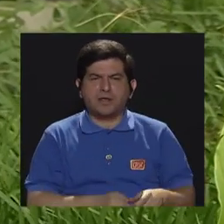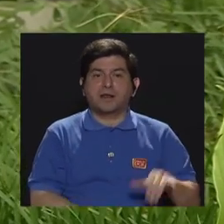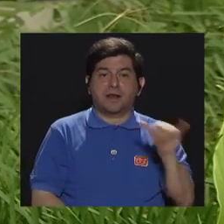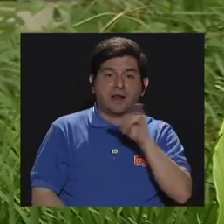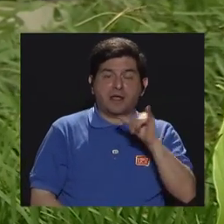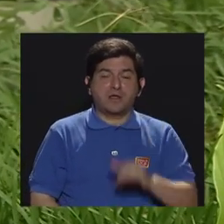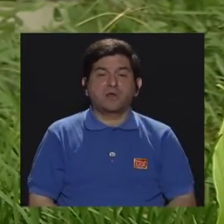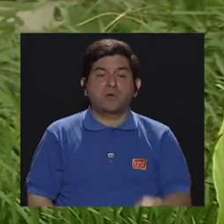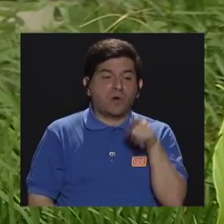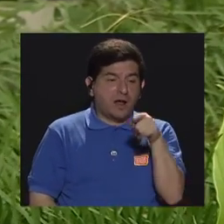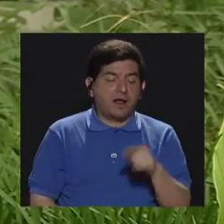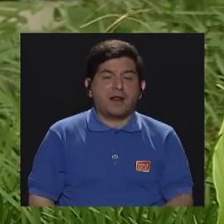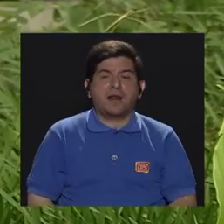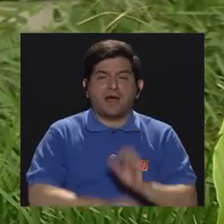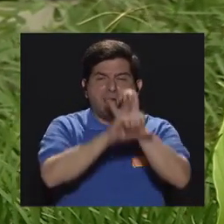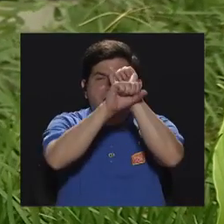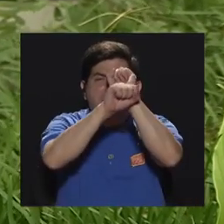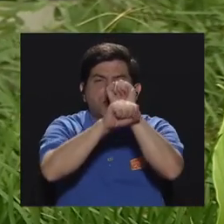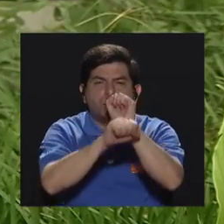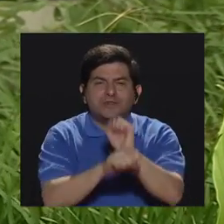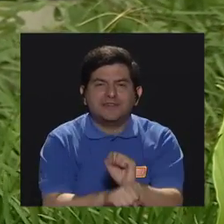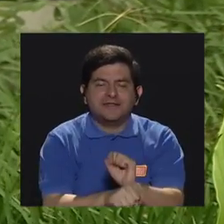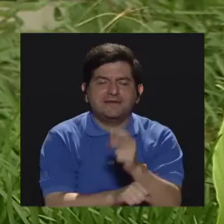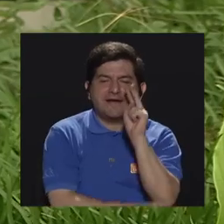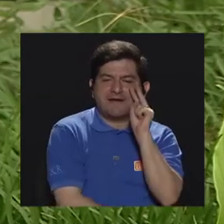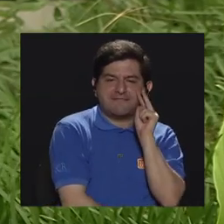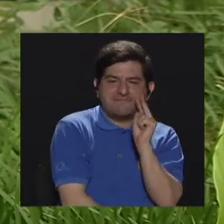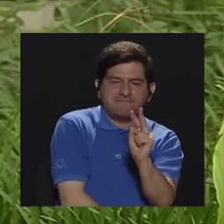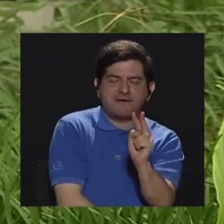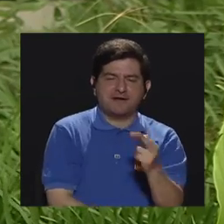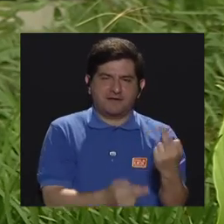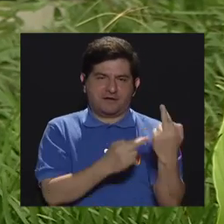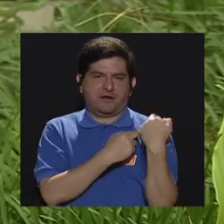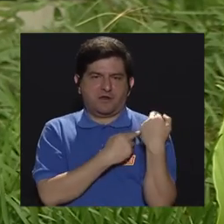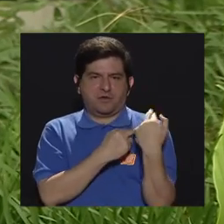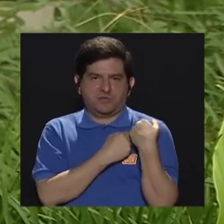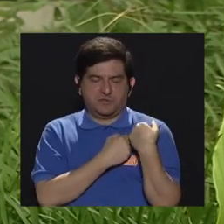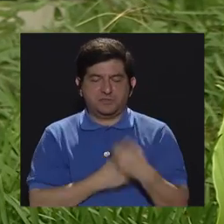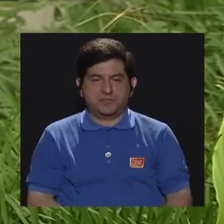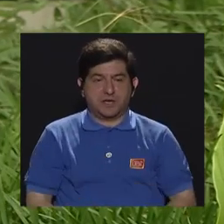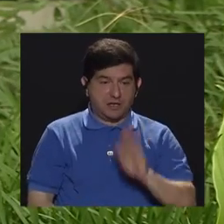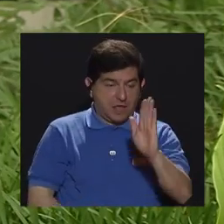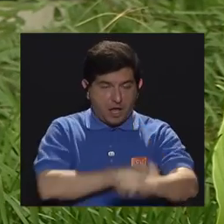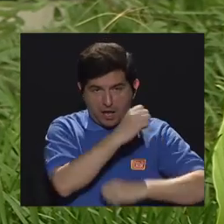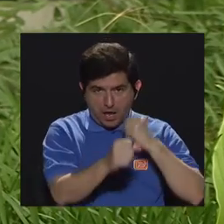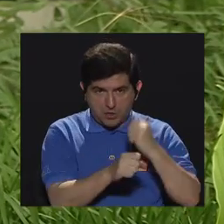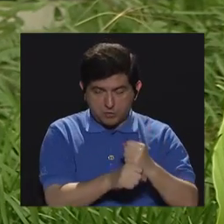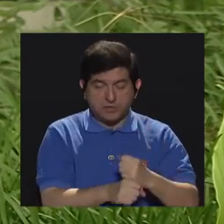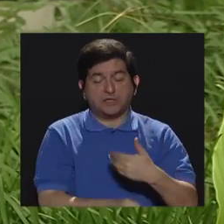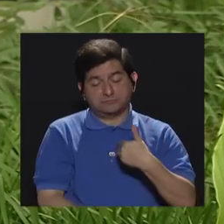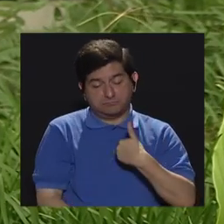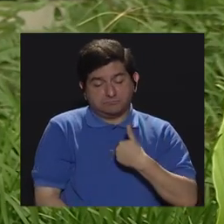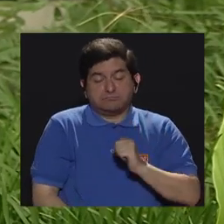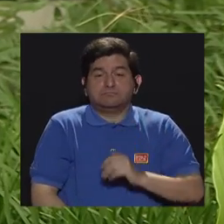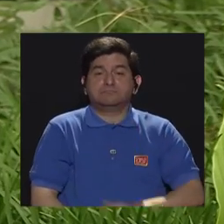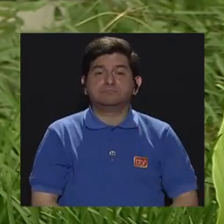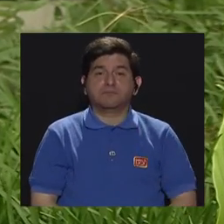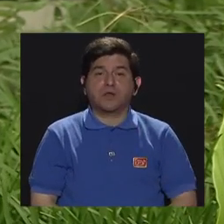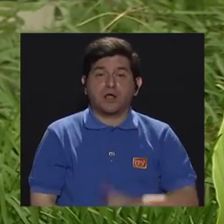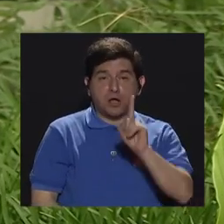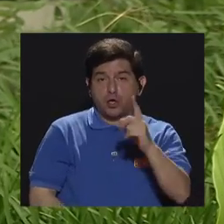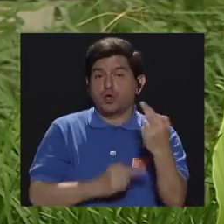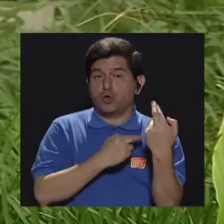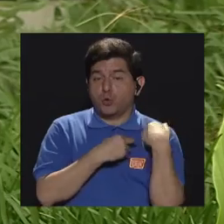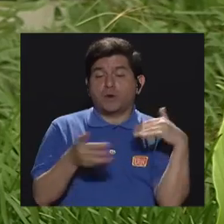criando también esa rutina para que él pueda ver cuáles son las responsabilidades que él, de acuerdo con su edad, va teniendo. Y una de las